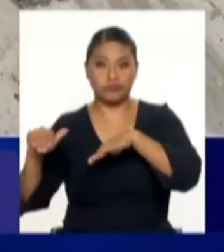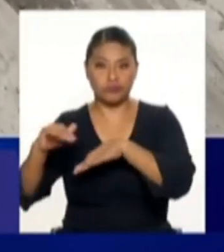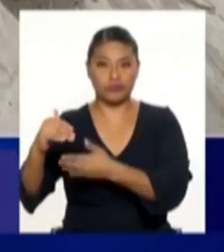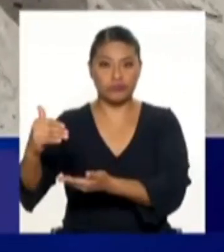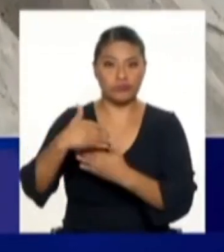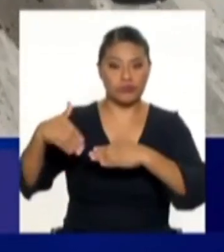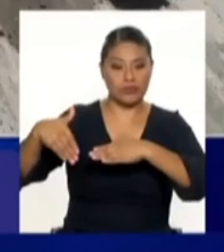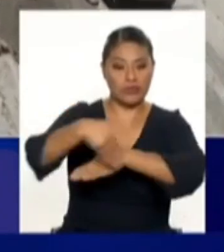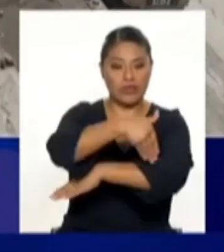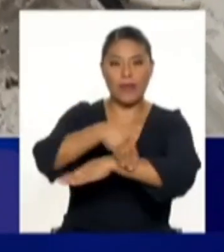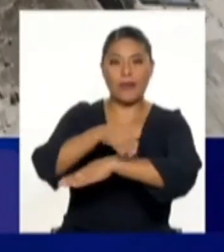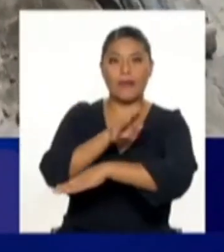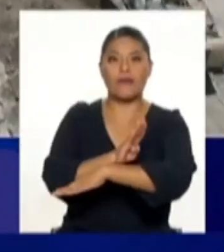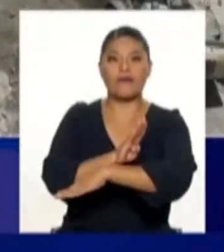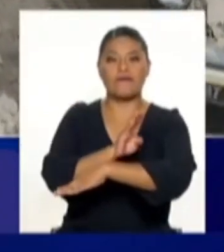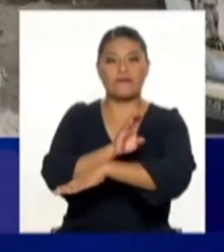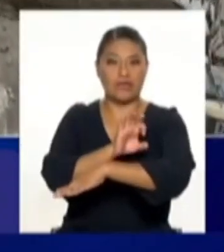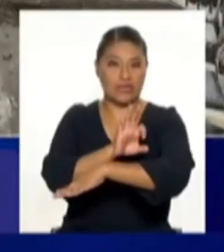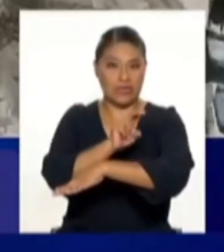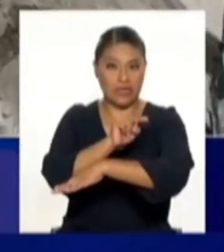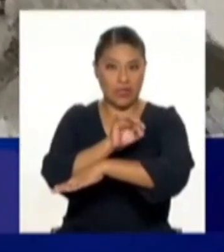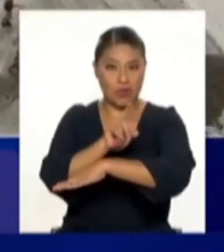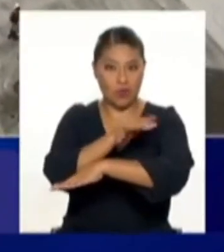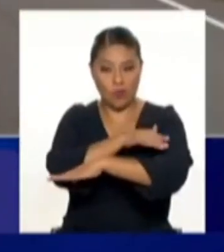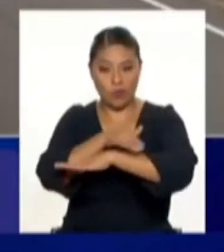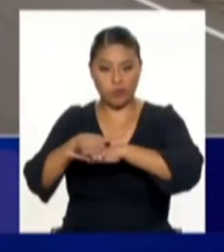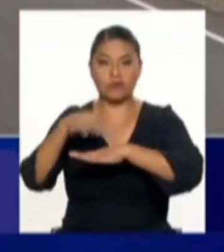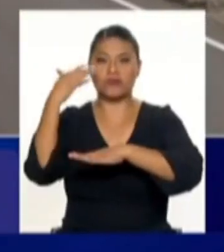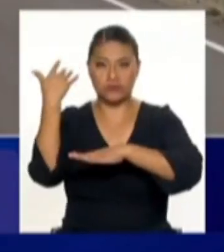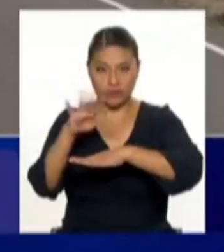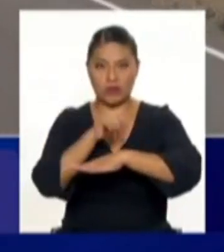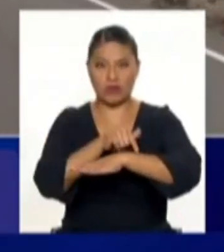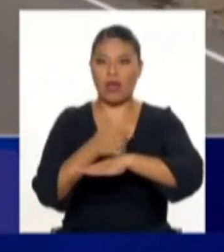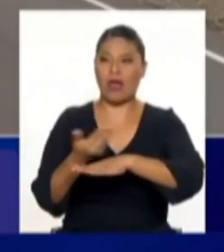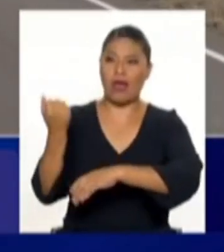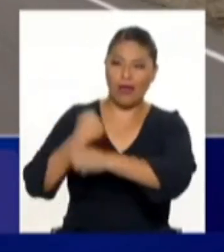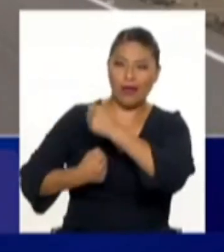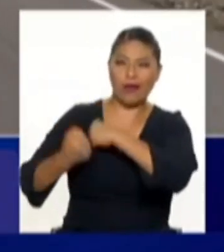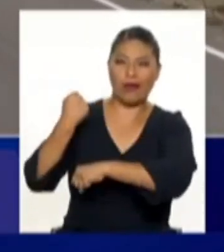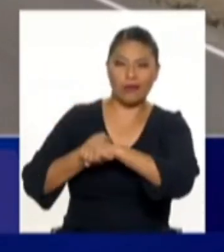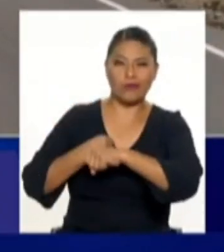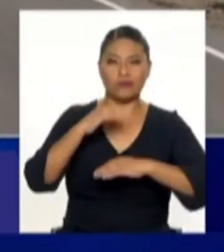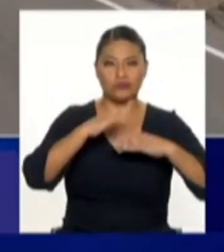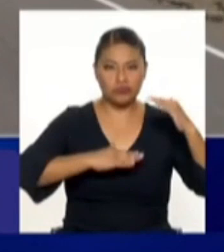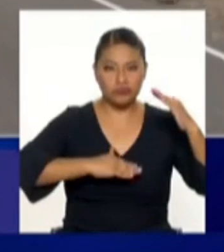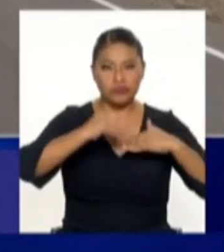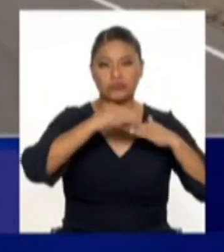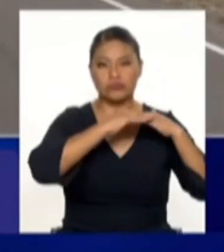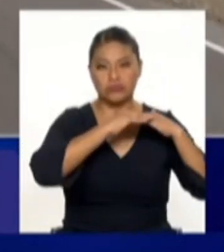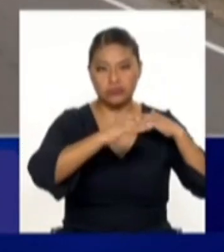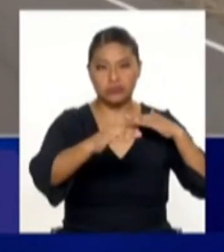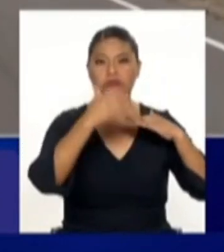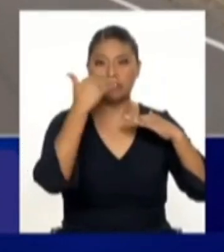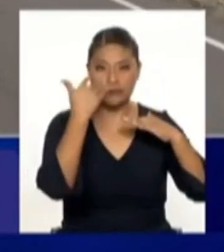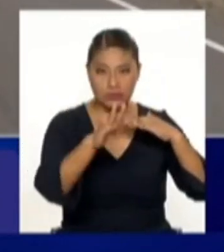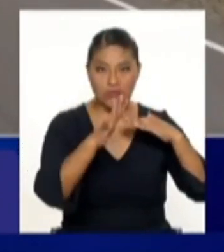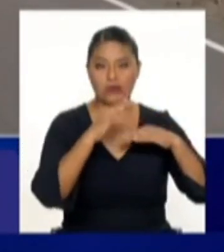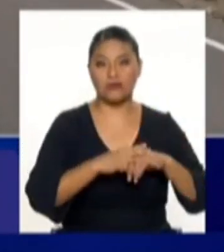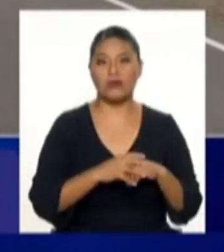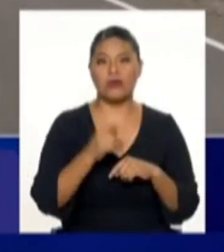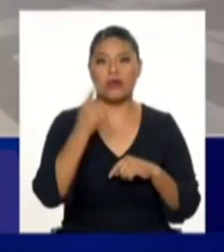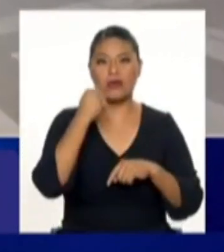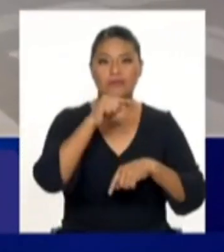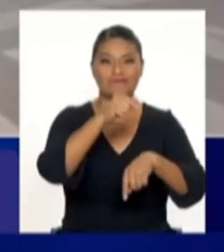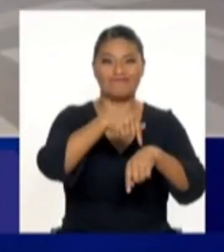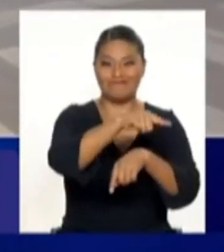Belaúnde-Terri. Esta vía ya está hecha, nos ha costado muchos años, desde Limón de Porcuya,